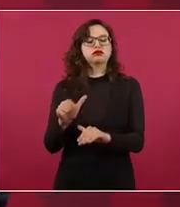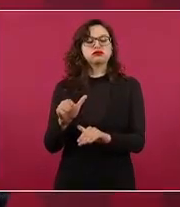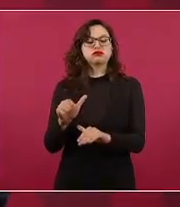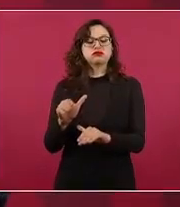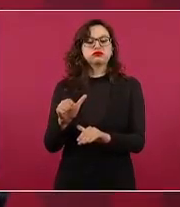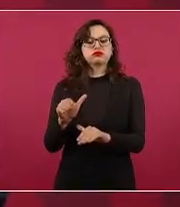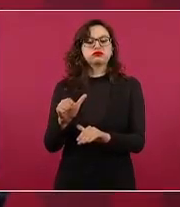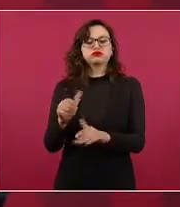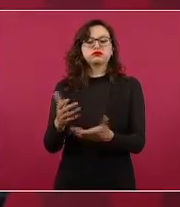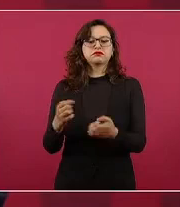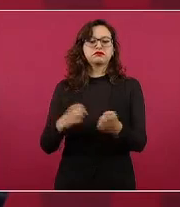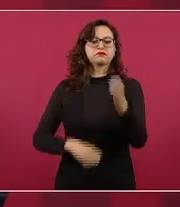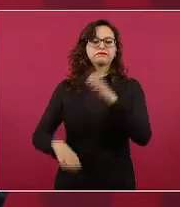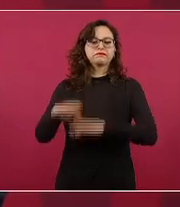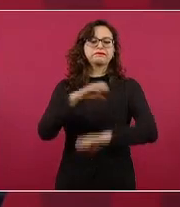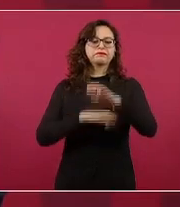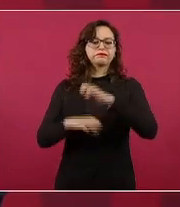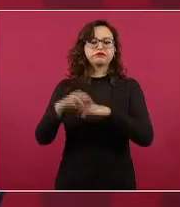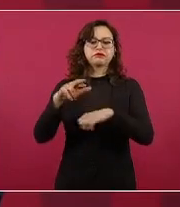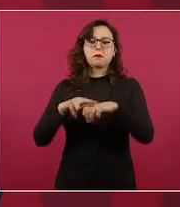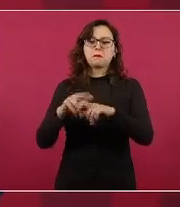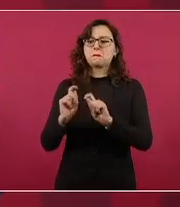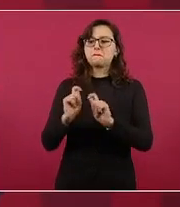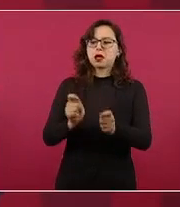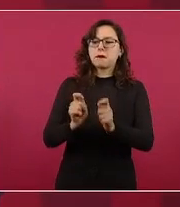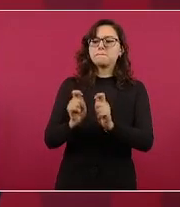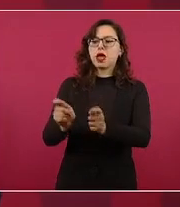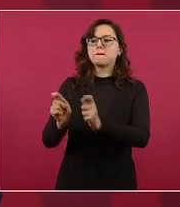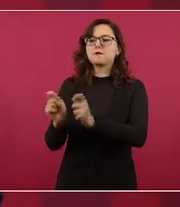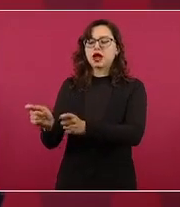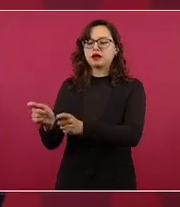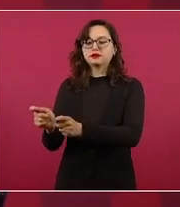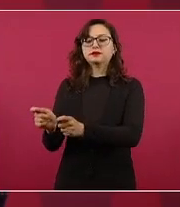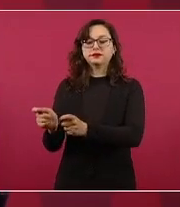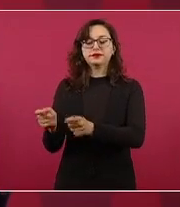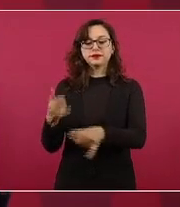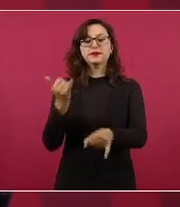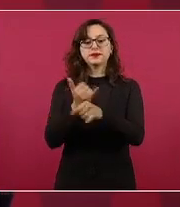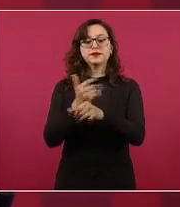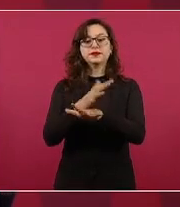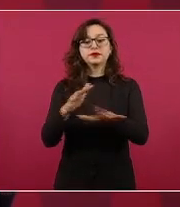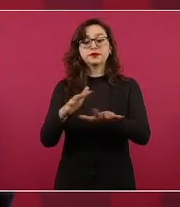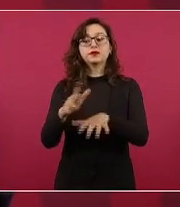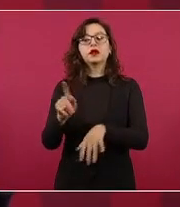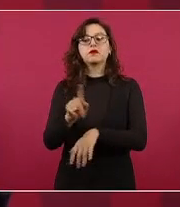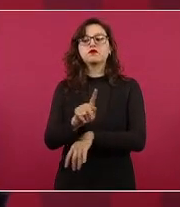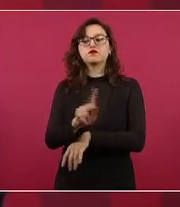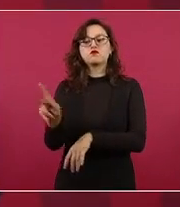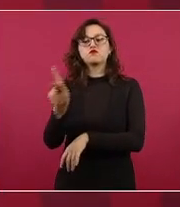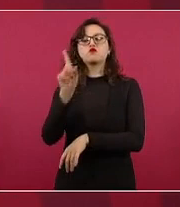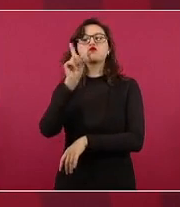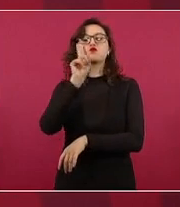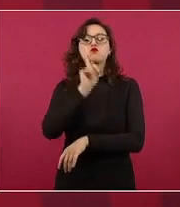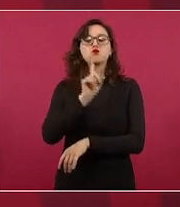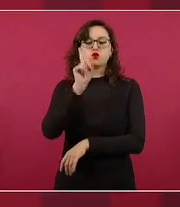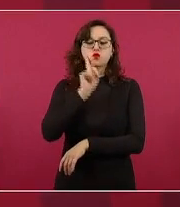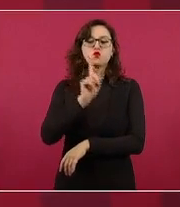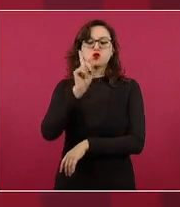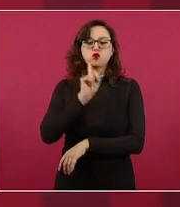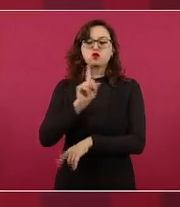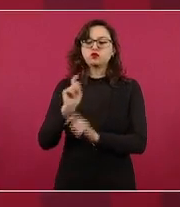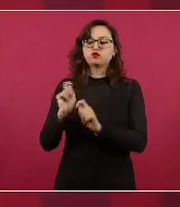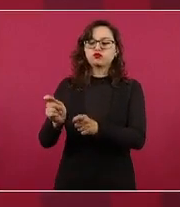embajadores, en este caso embajadoras, que van a